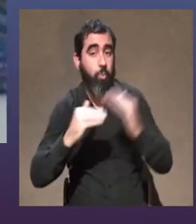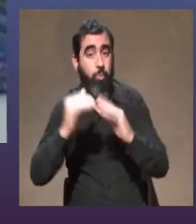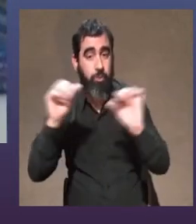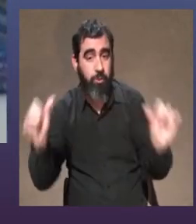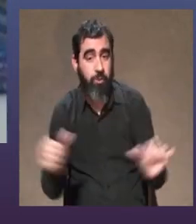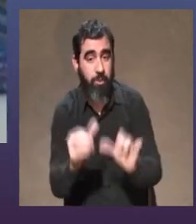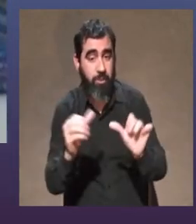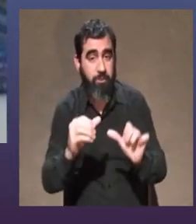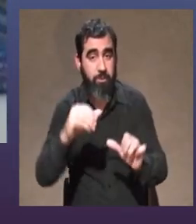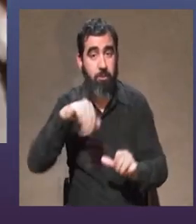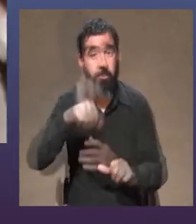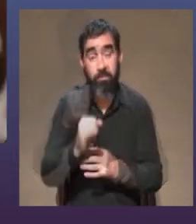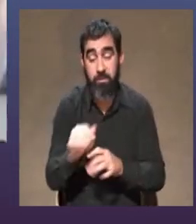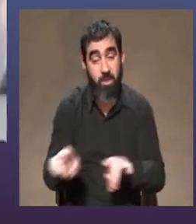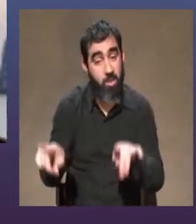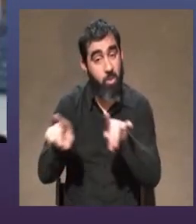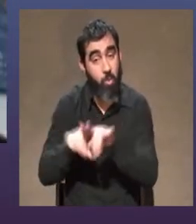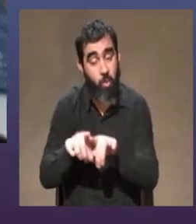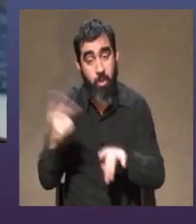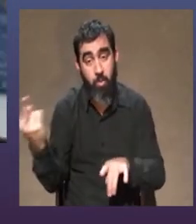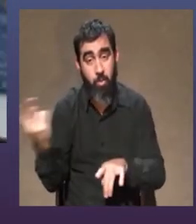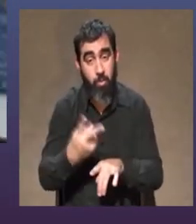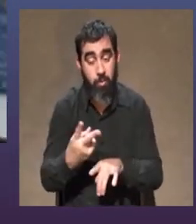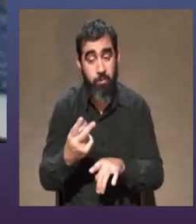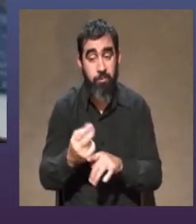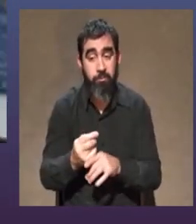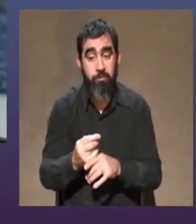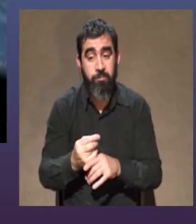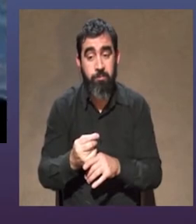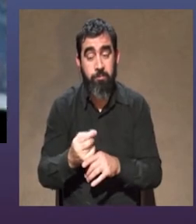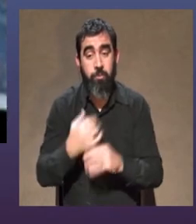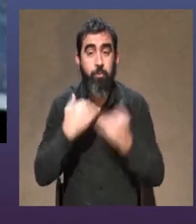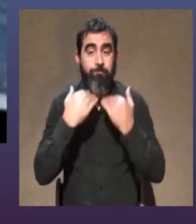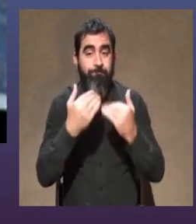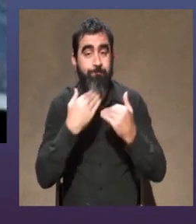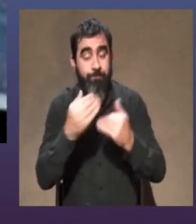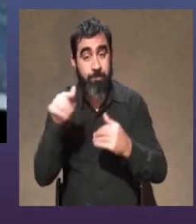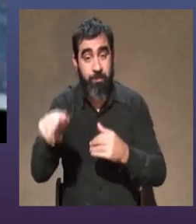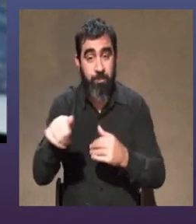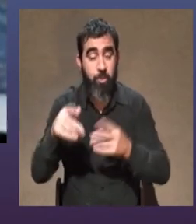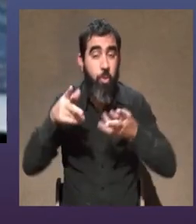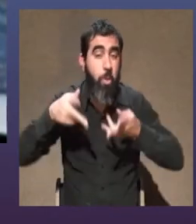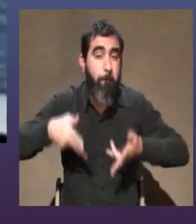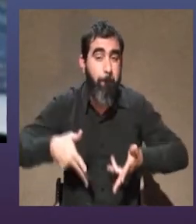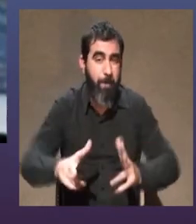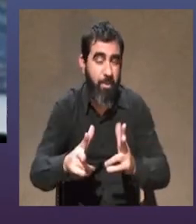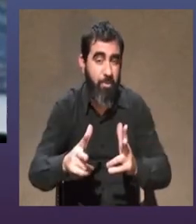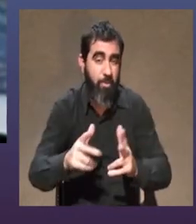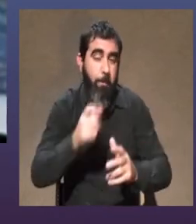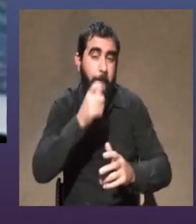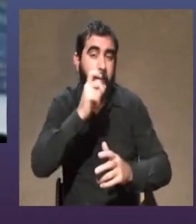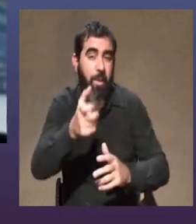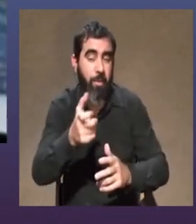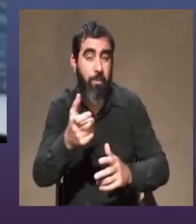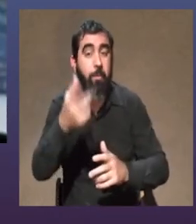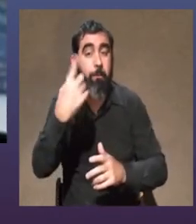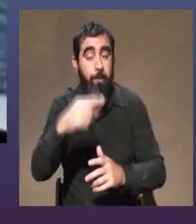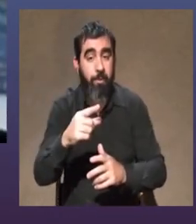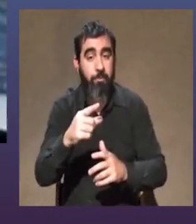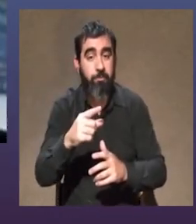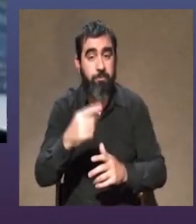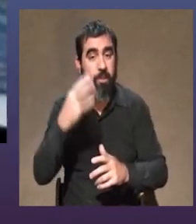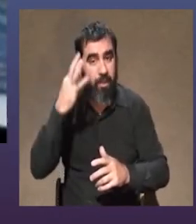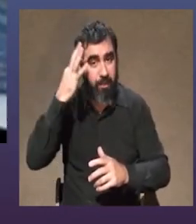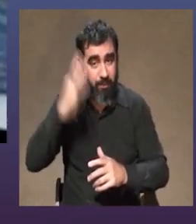Bueno, sí, al igual que Jimé y que Coco, no sé si es metodología la palabra, pero de alguna manera